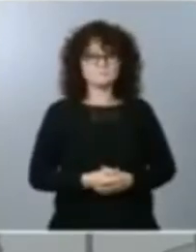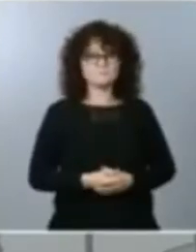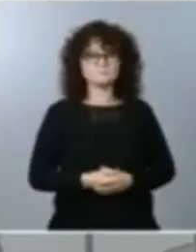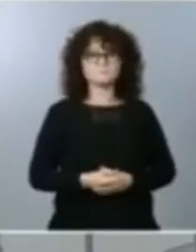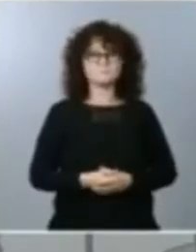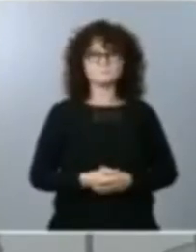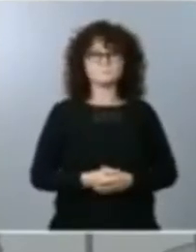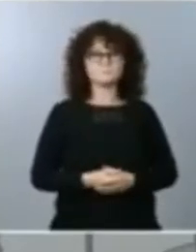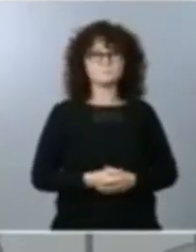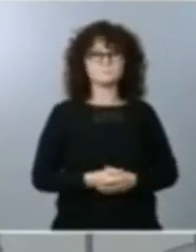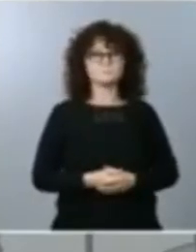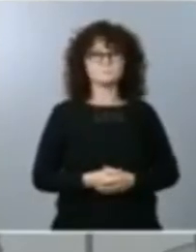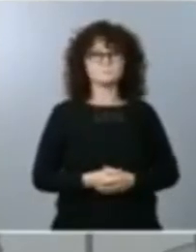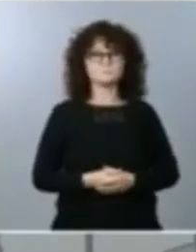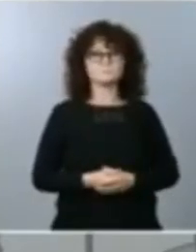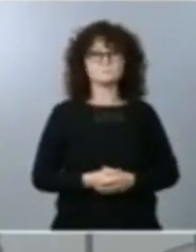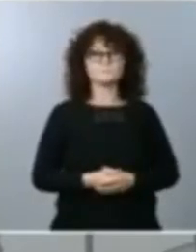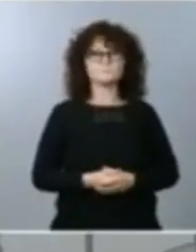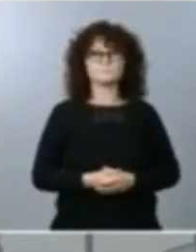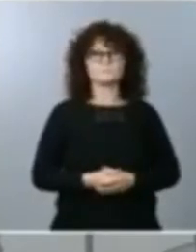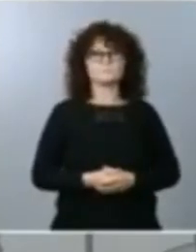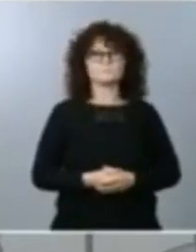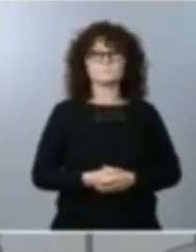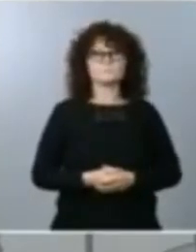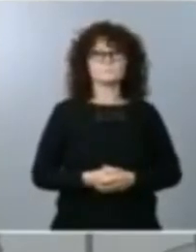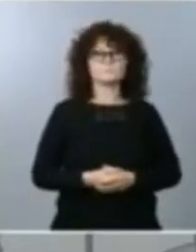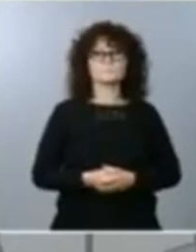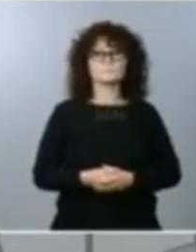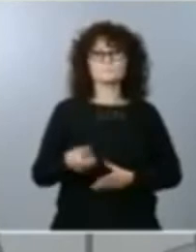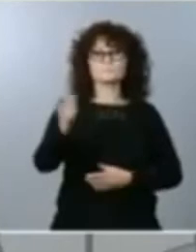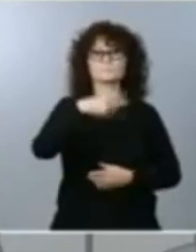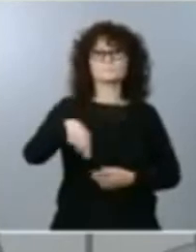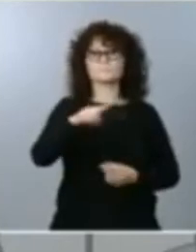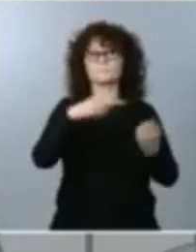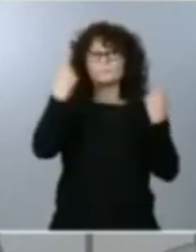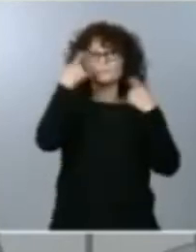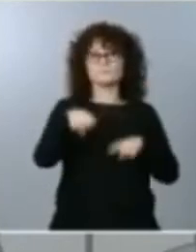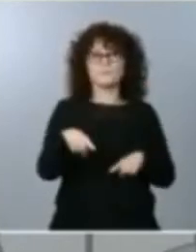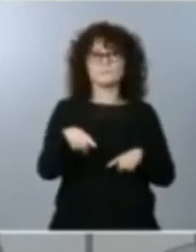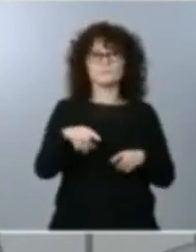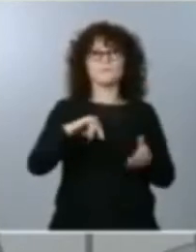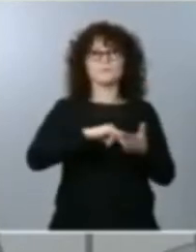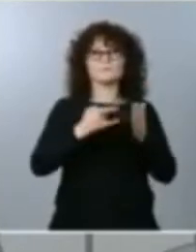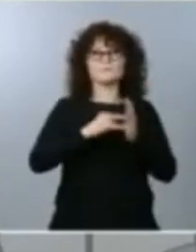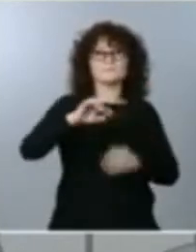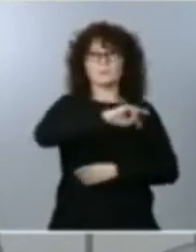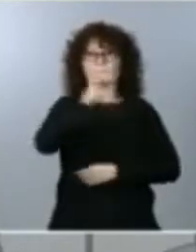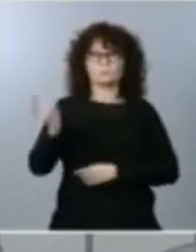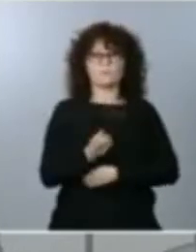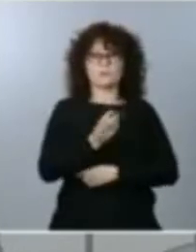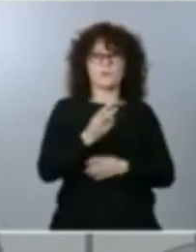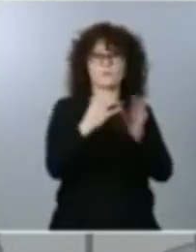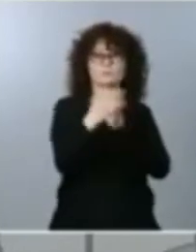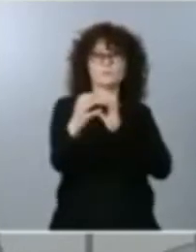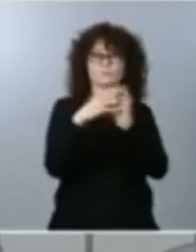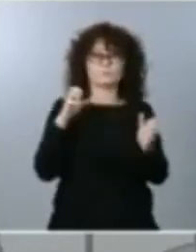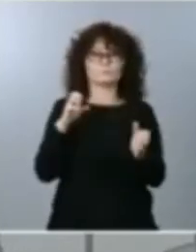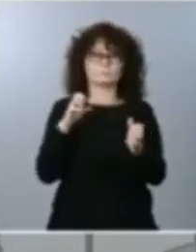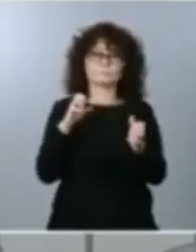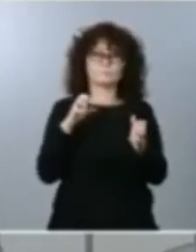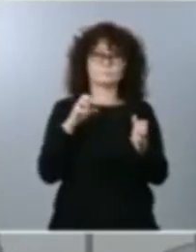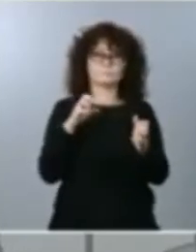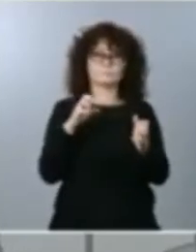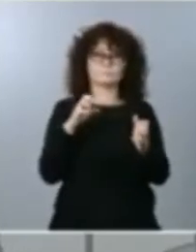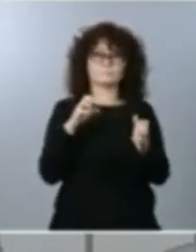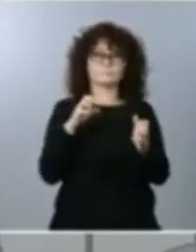vivimos tiempos en los que los consensos del sistema multilateral desgraciadamente han estado siendo cuestionados por